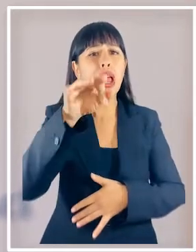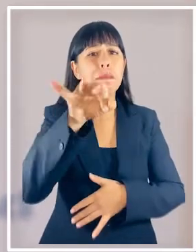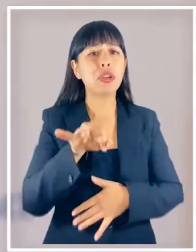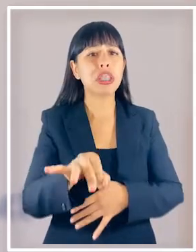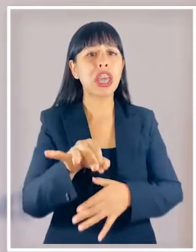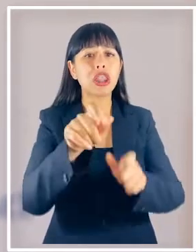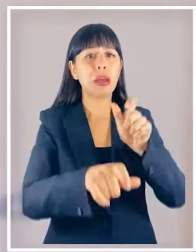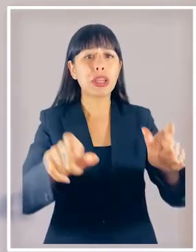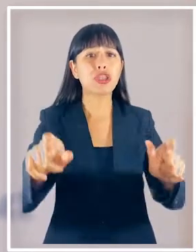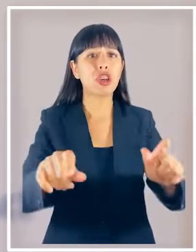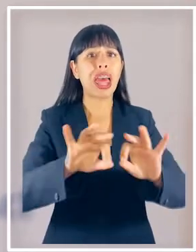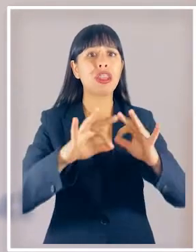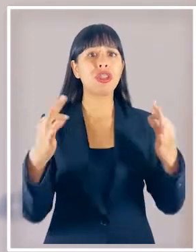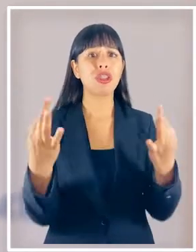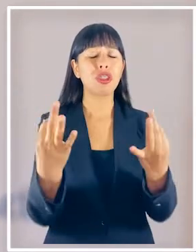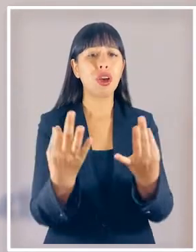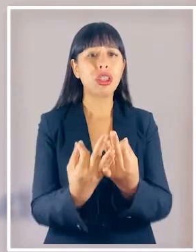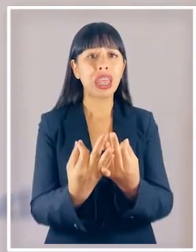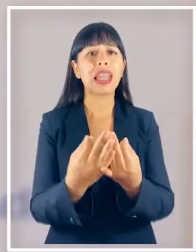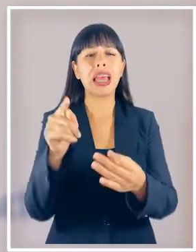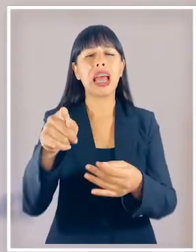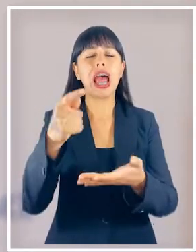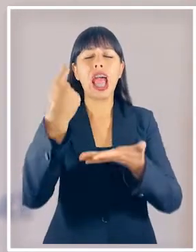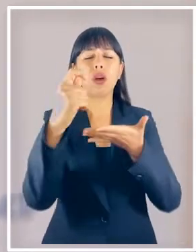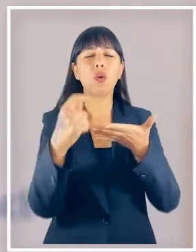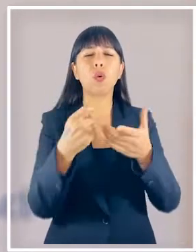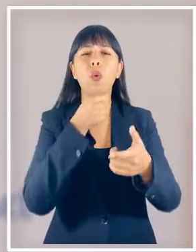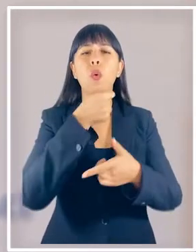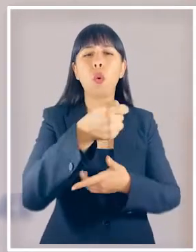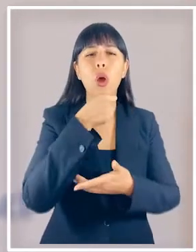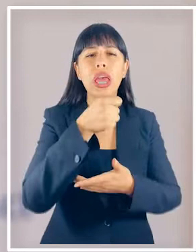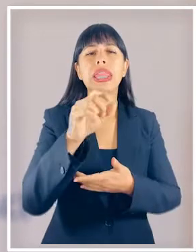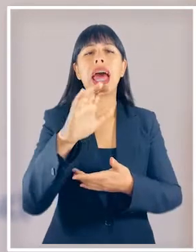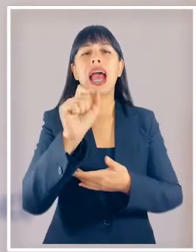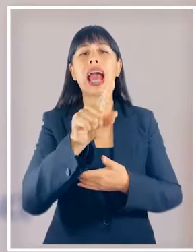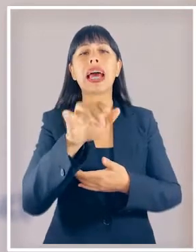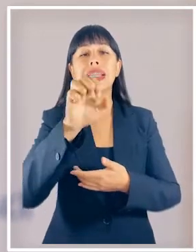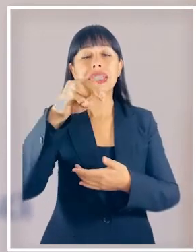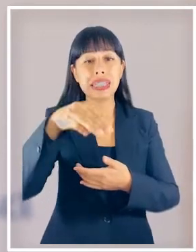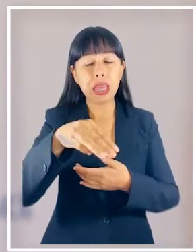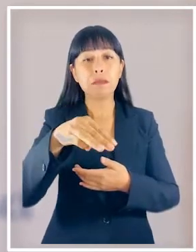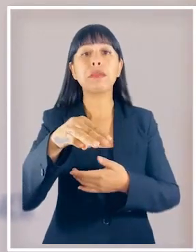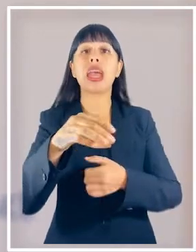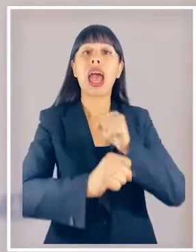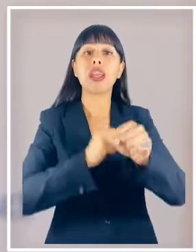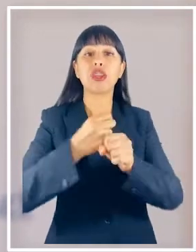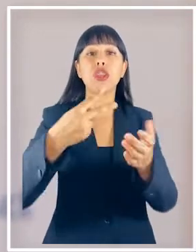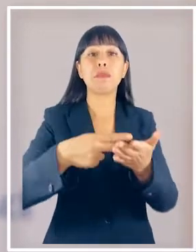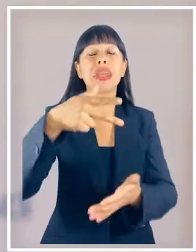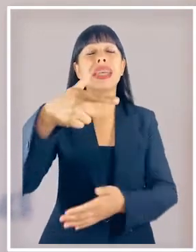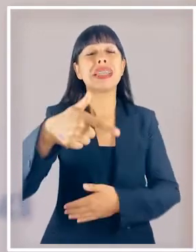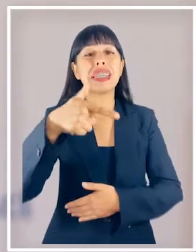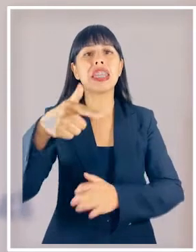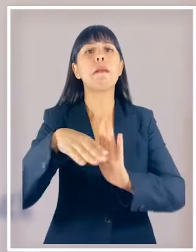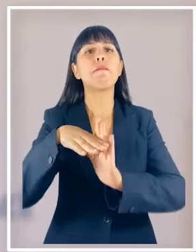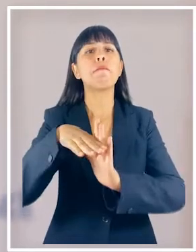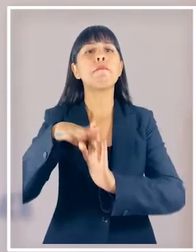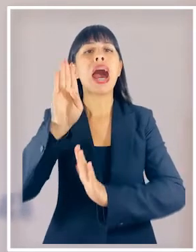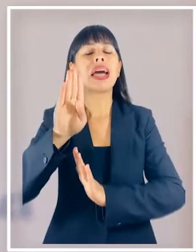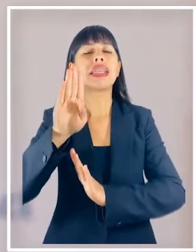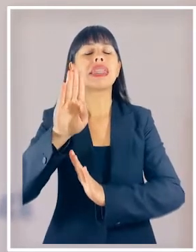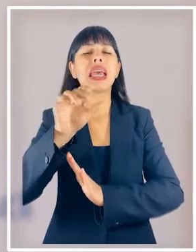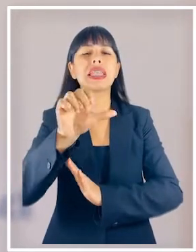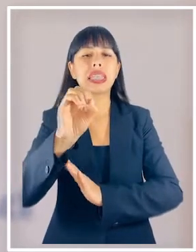19% de la población según la encuesta CACEN 2017 son mayores de 60 años de esta